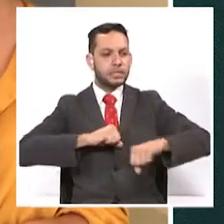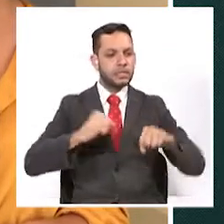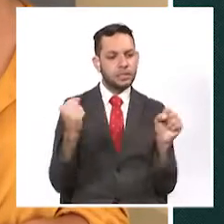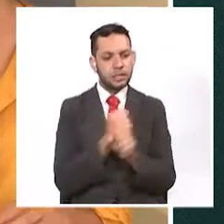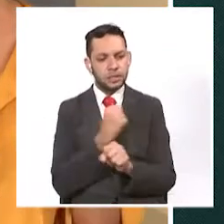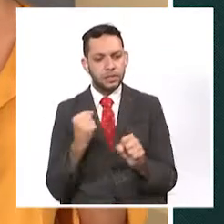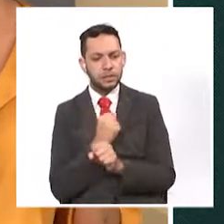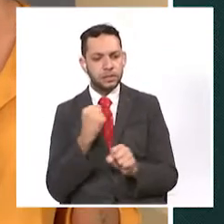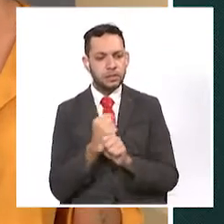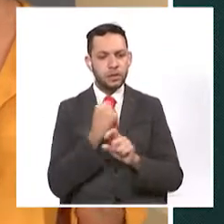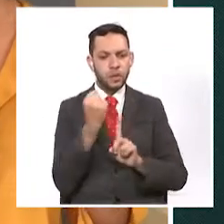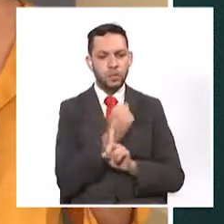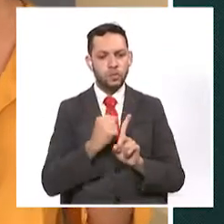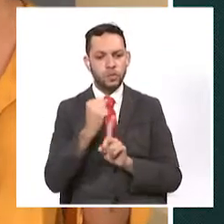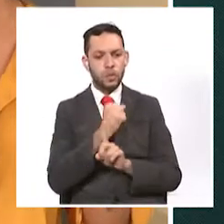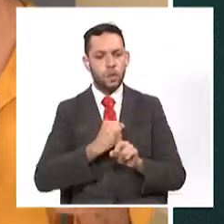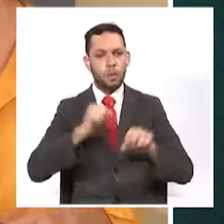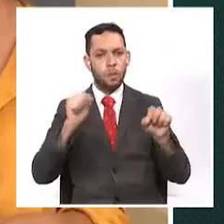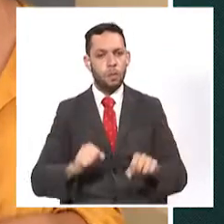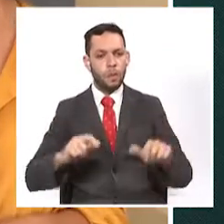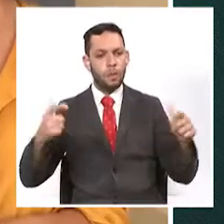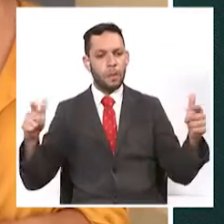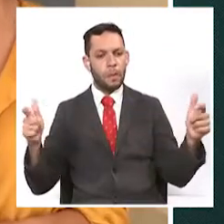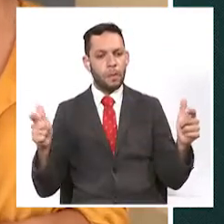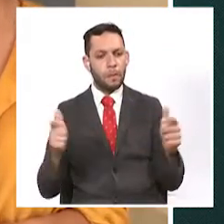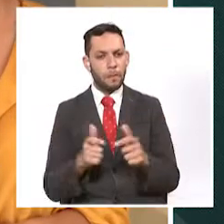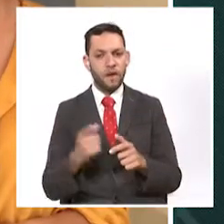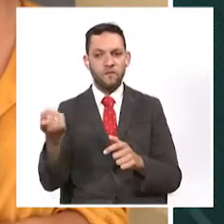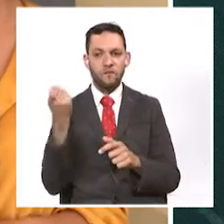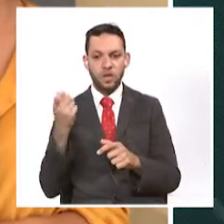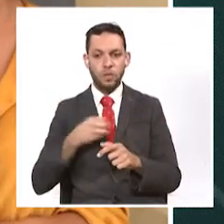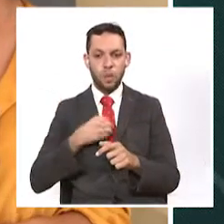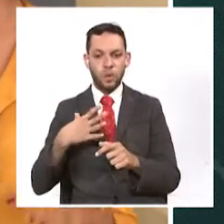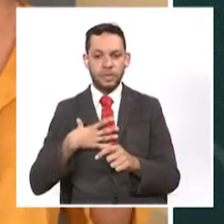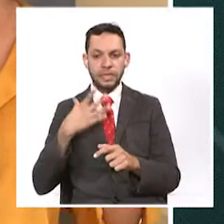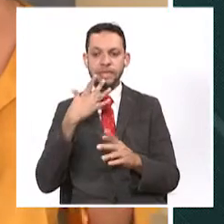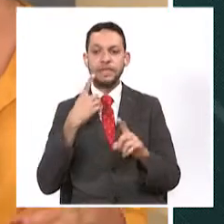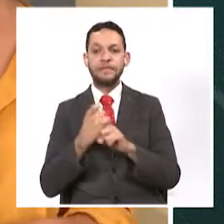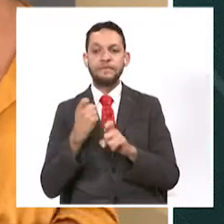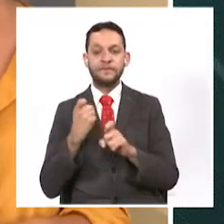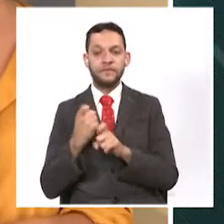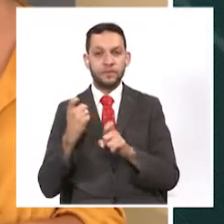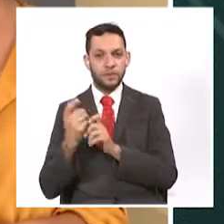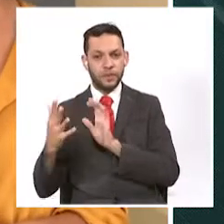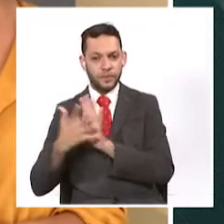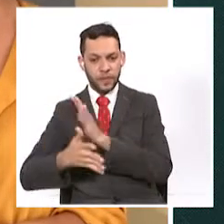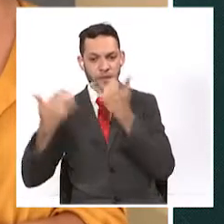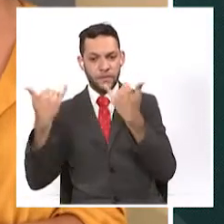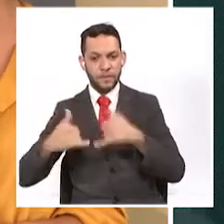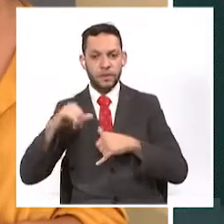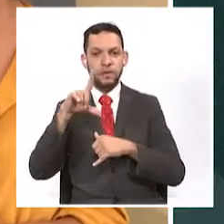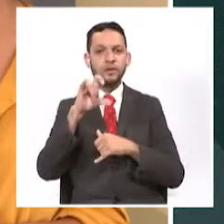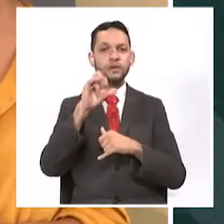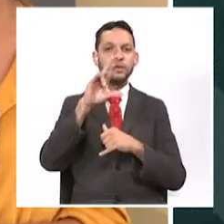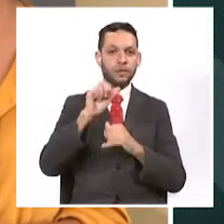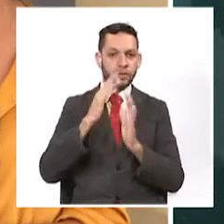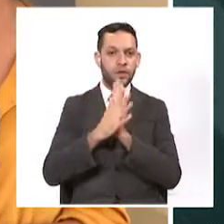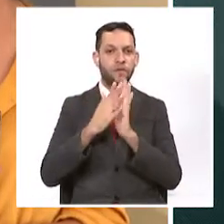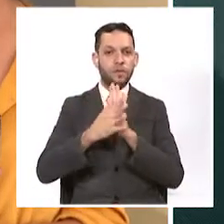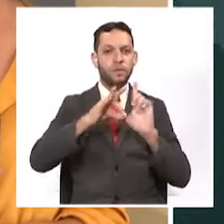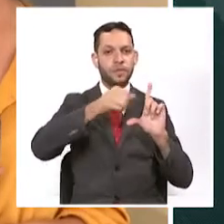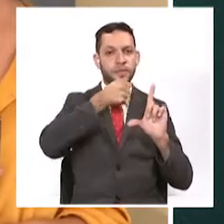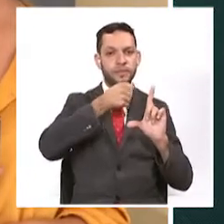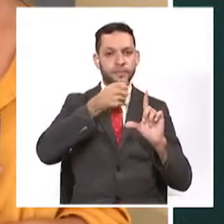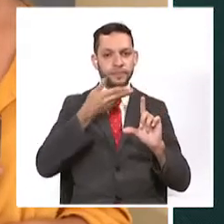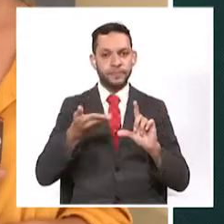social para lograr que se disminuya la falta de oportunidades en esta población pereirana. Con esta información me despido, Laura Ramírez, Telecafe Noticias.